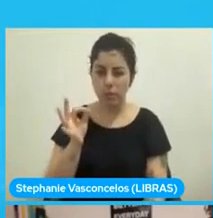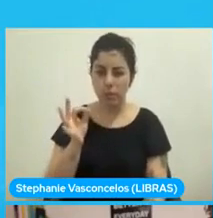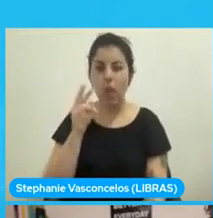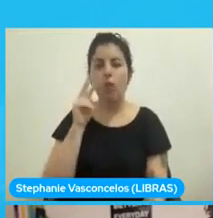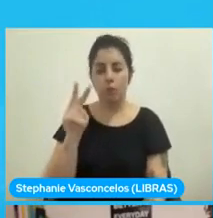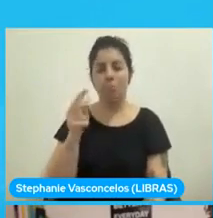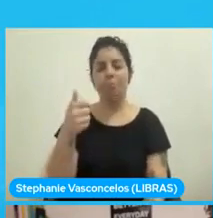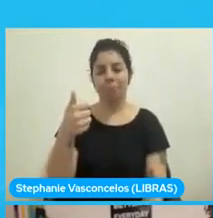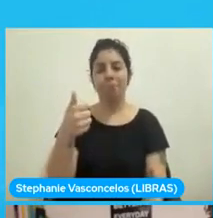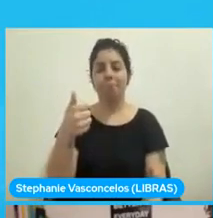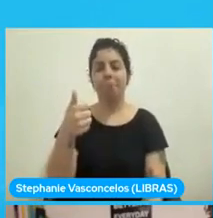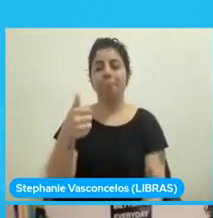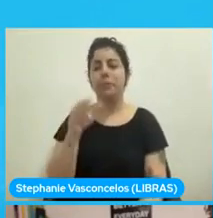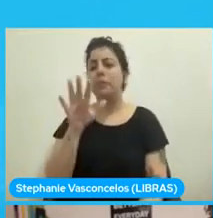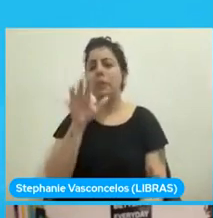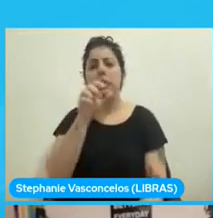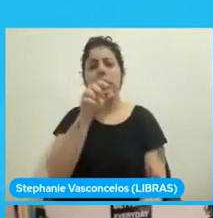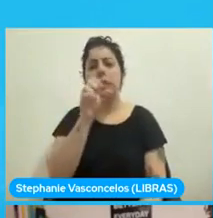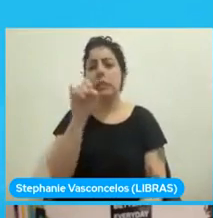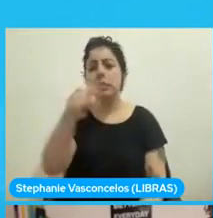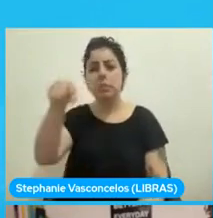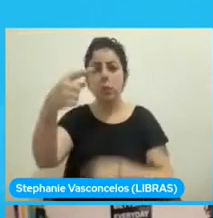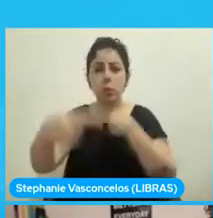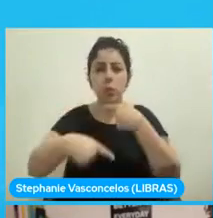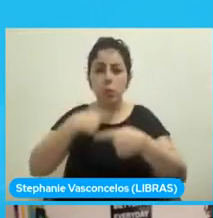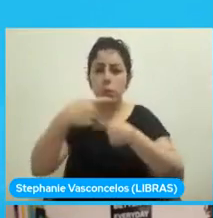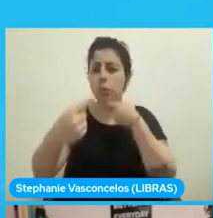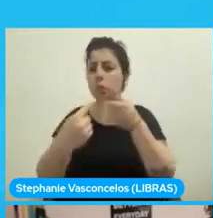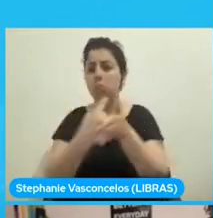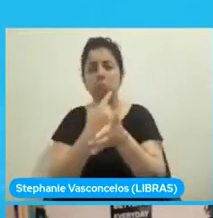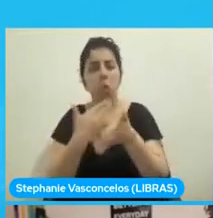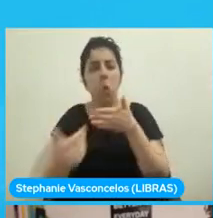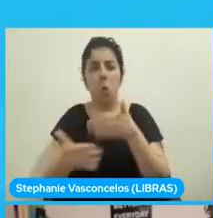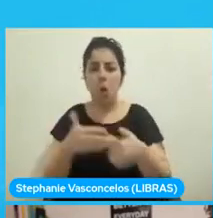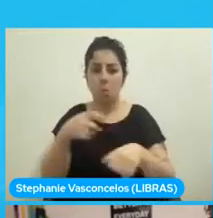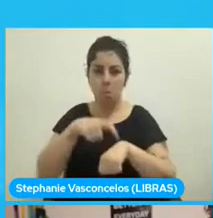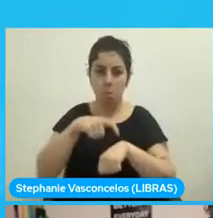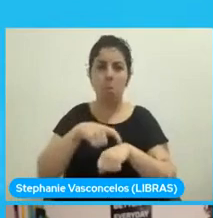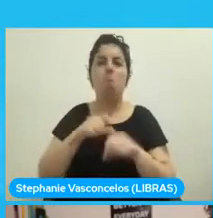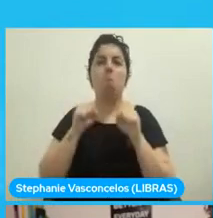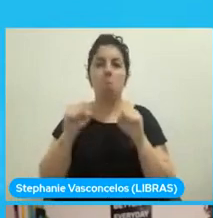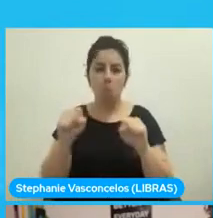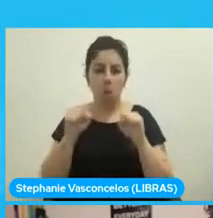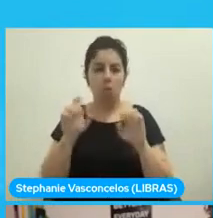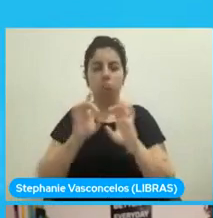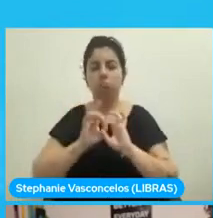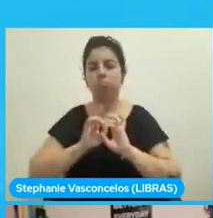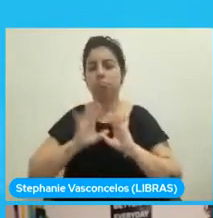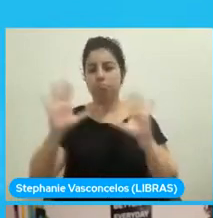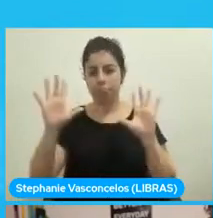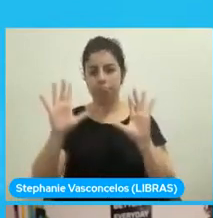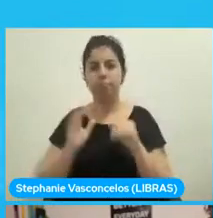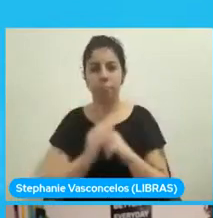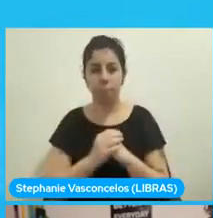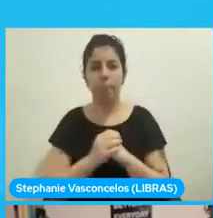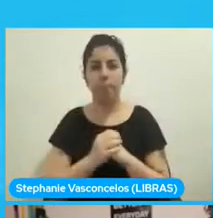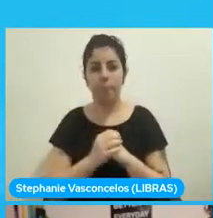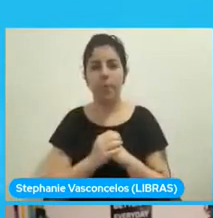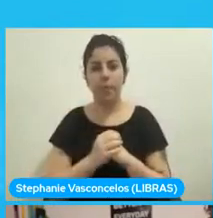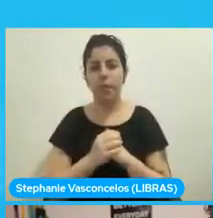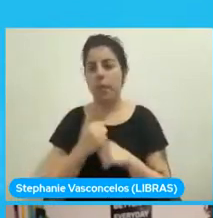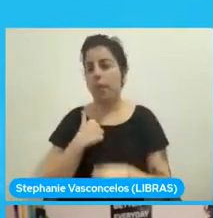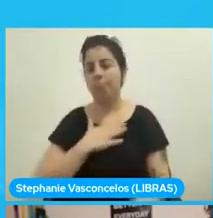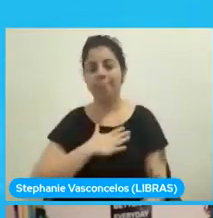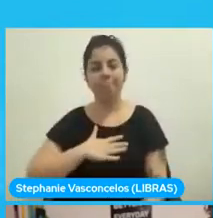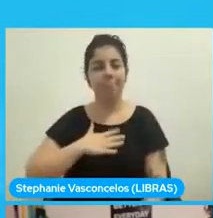Pero cualquier pregunta que tengan, en cualquier momento, me la pueden hacer y yo con gusto